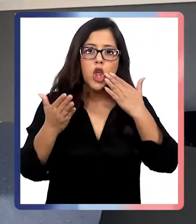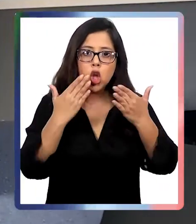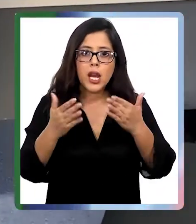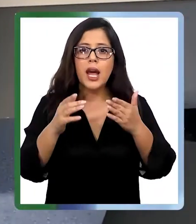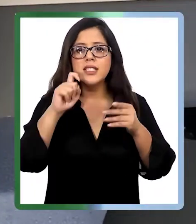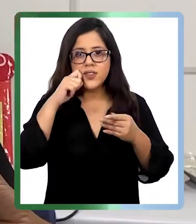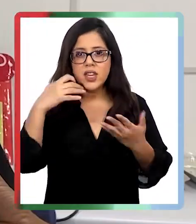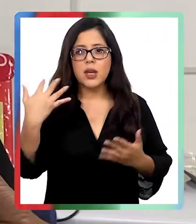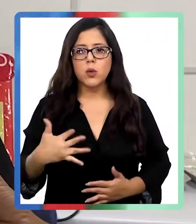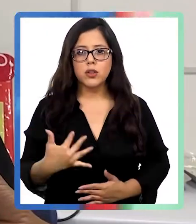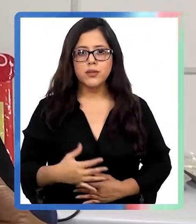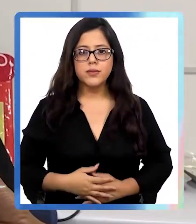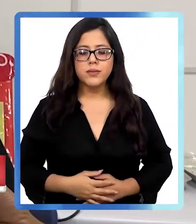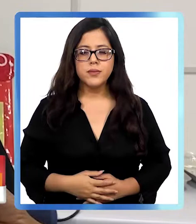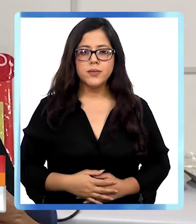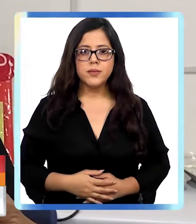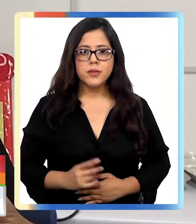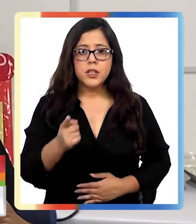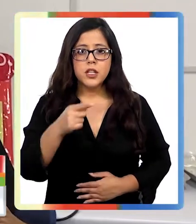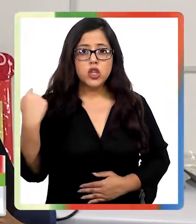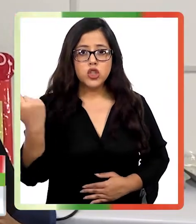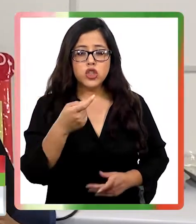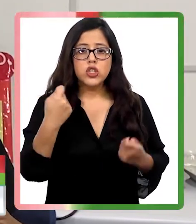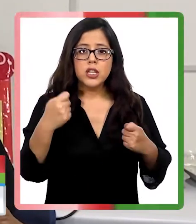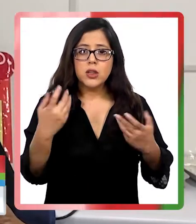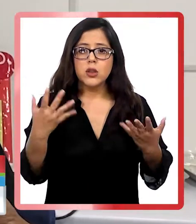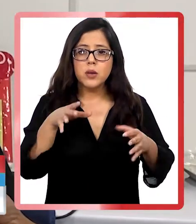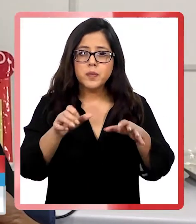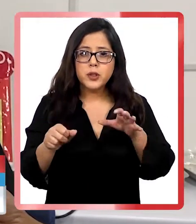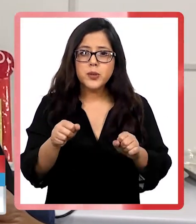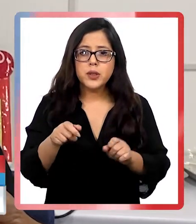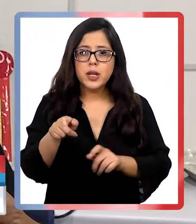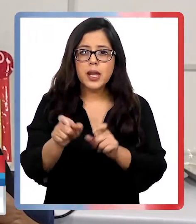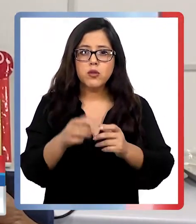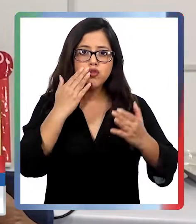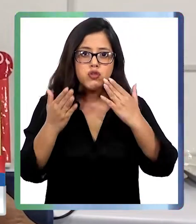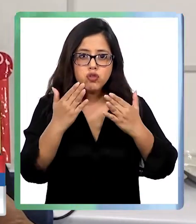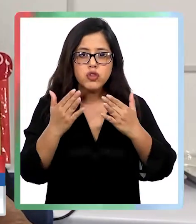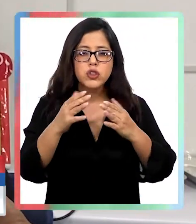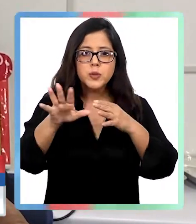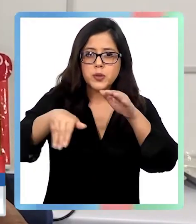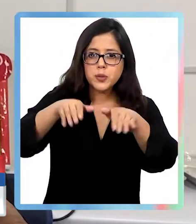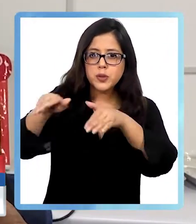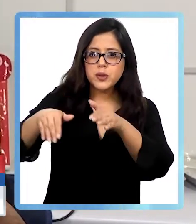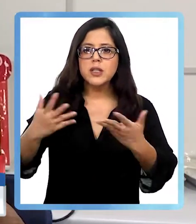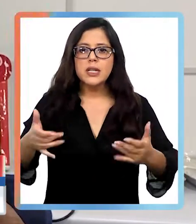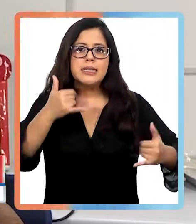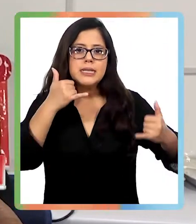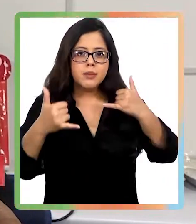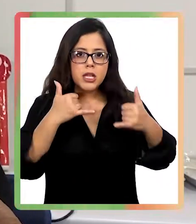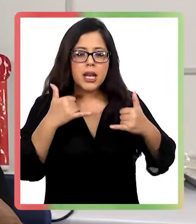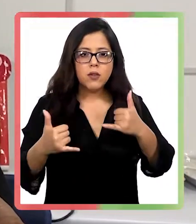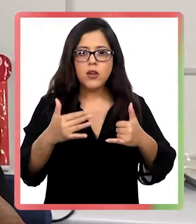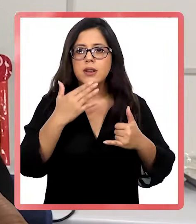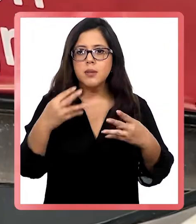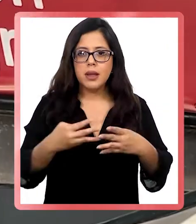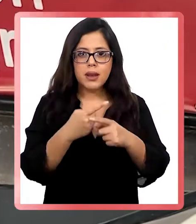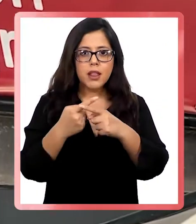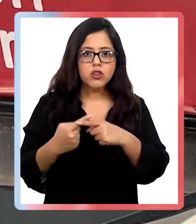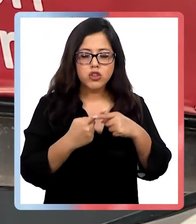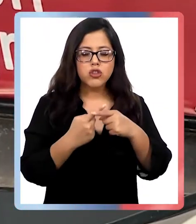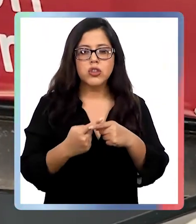vital. Nosotros estamos tratando de poder captar a los donantes que más podamos a través de llamados telefónicos, las redes sociales.